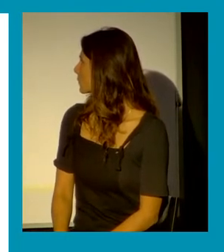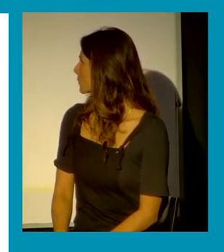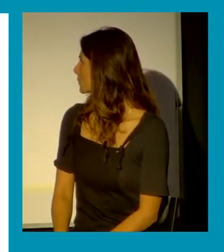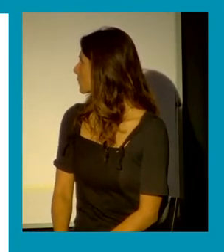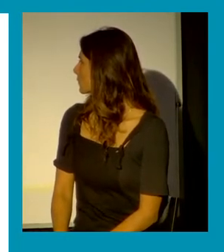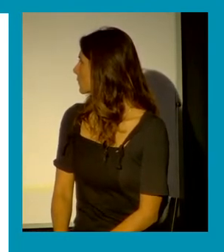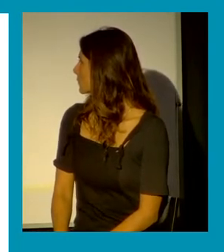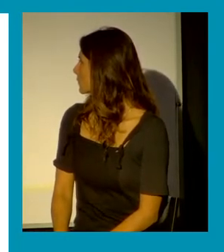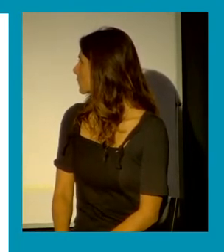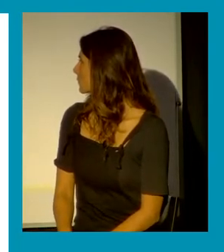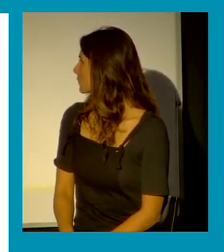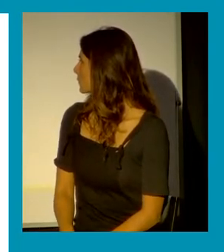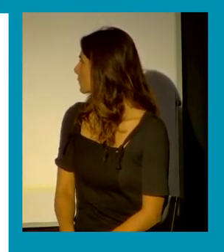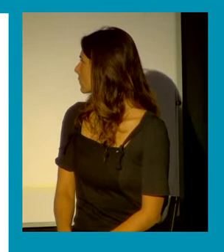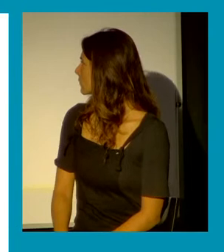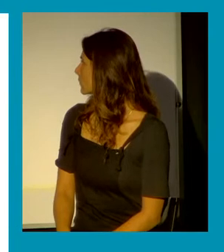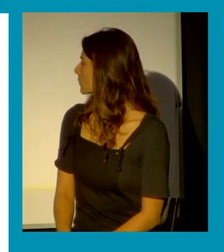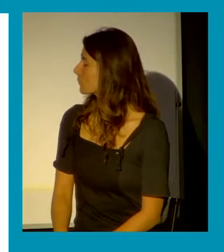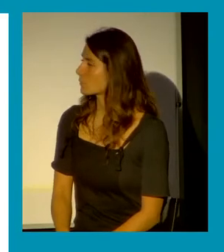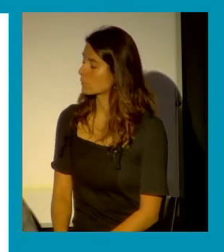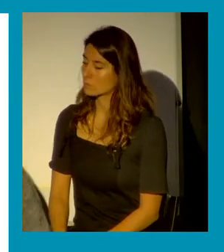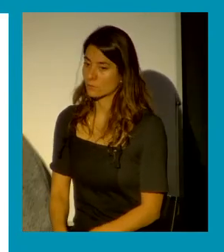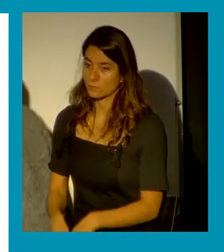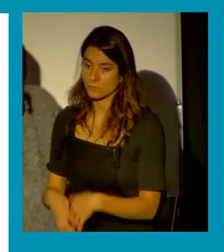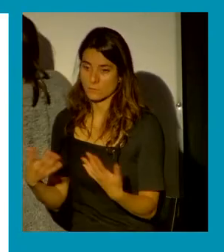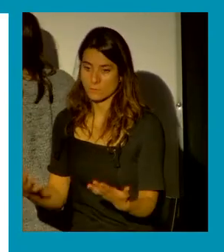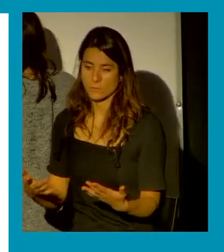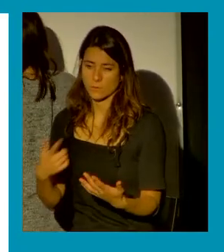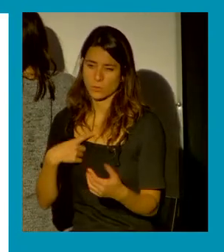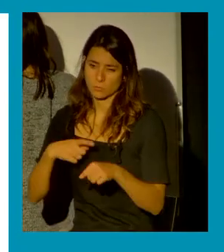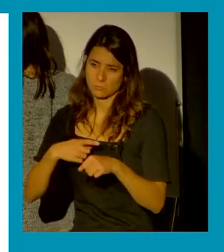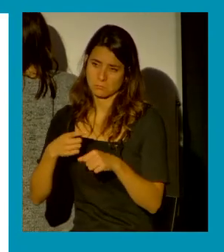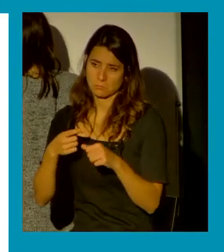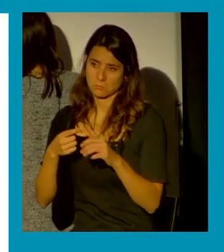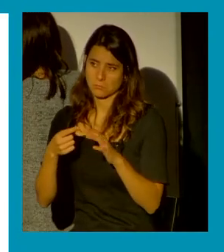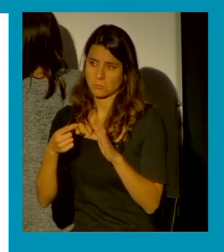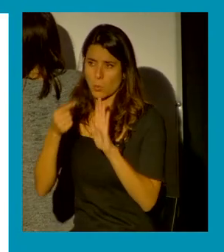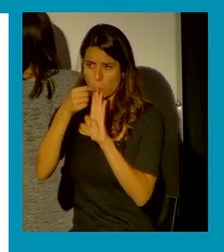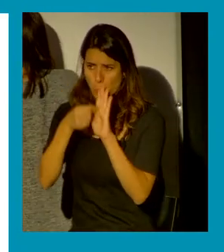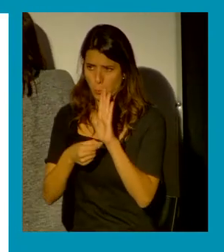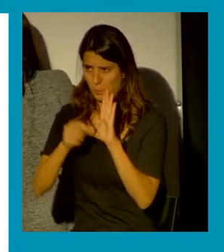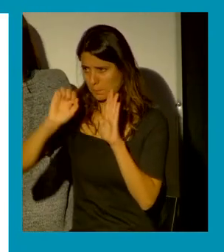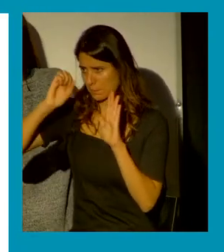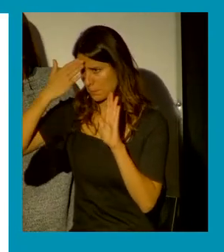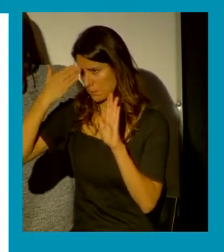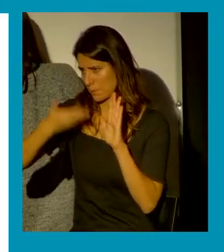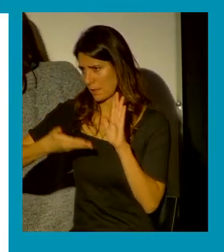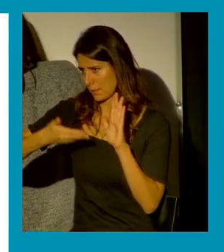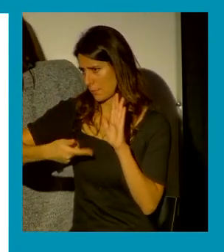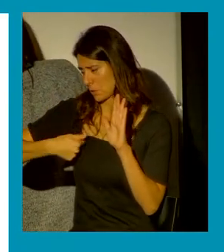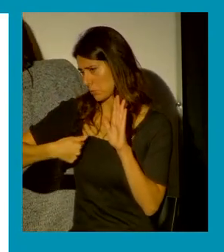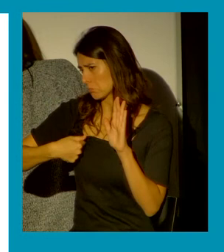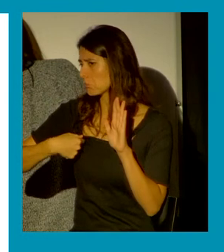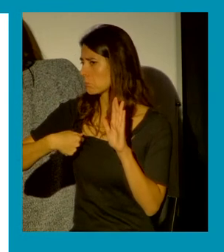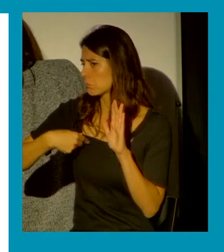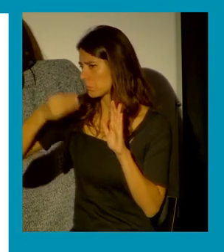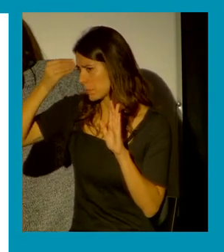por lo tanto ¿qué aspectos puedo destacar yo de esta ley? Pues que tendrá mucha formación